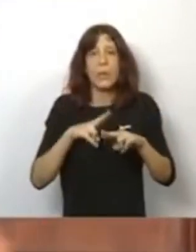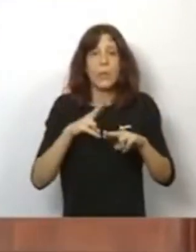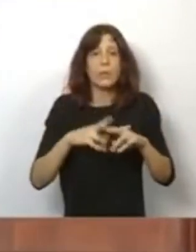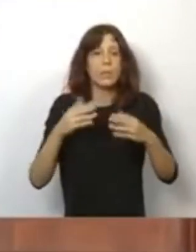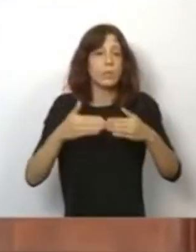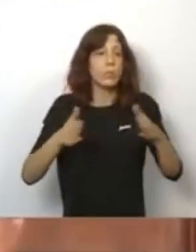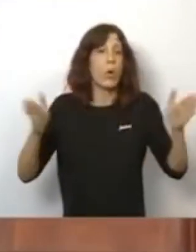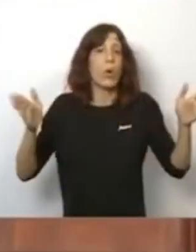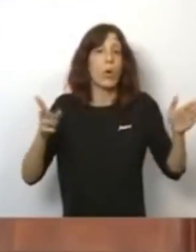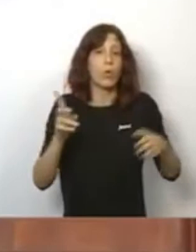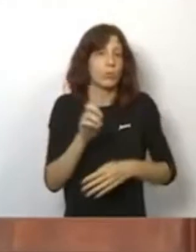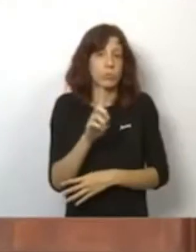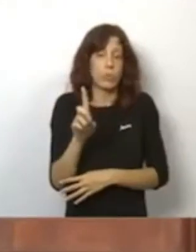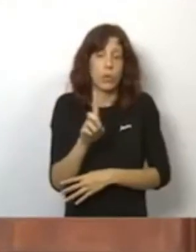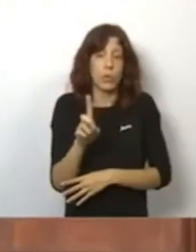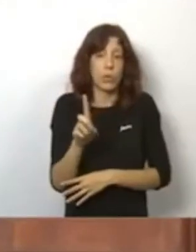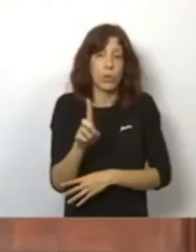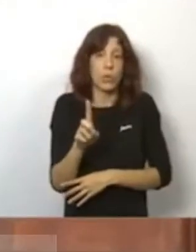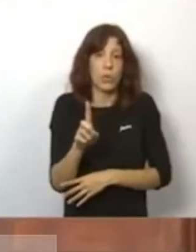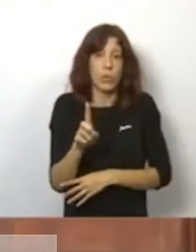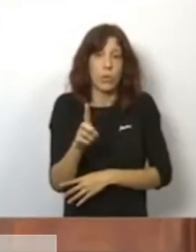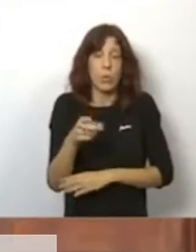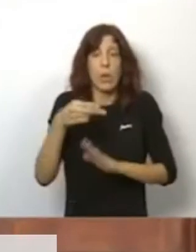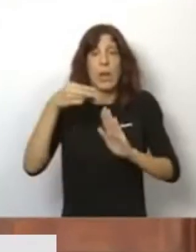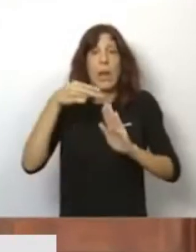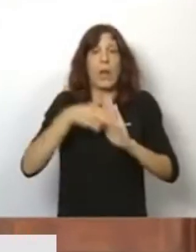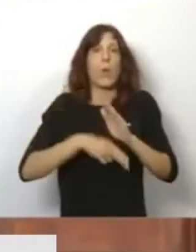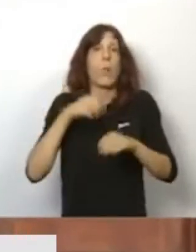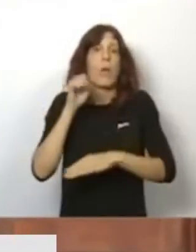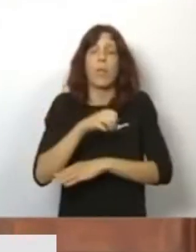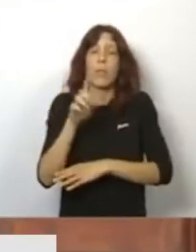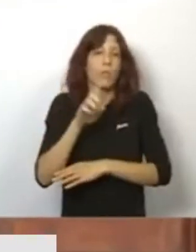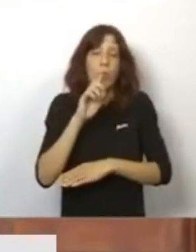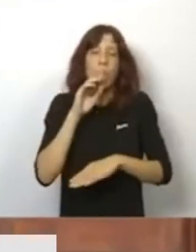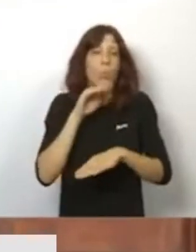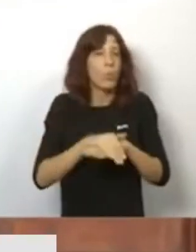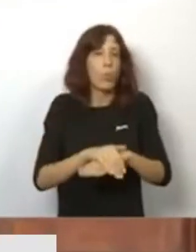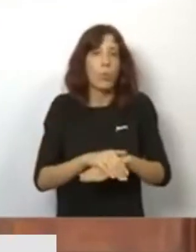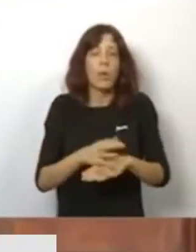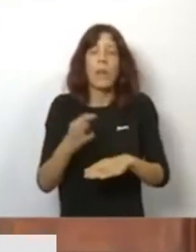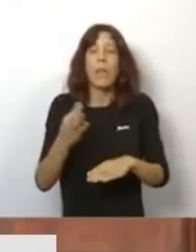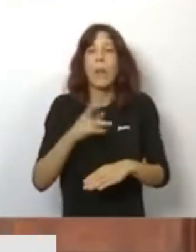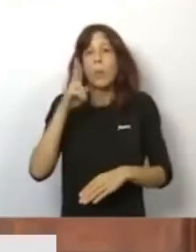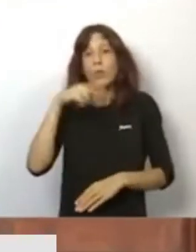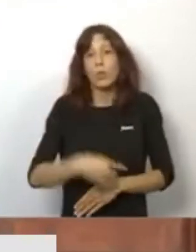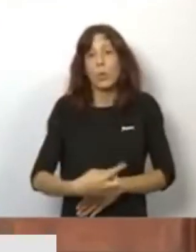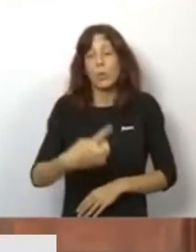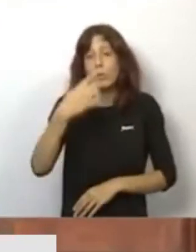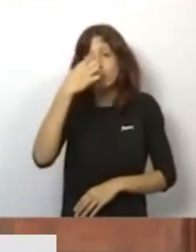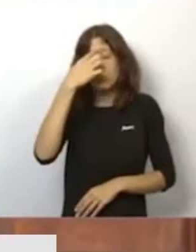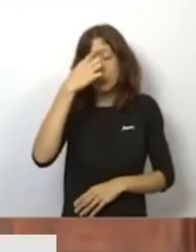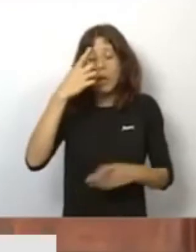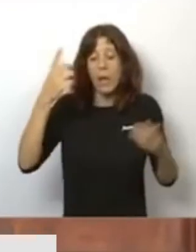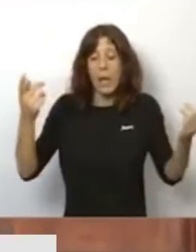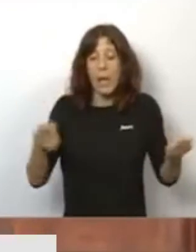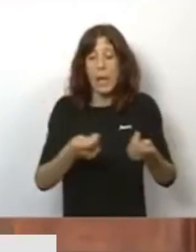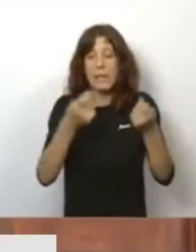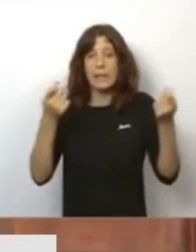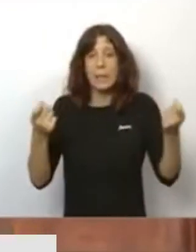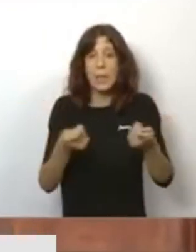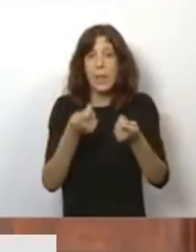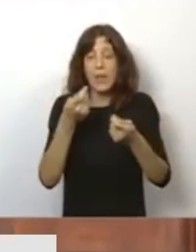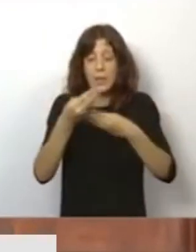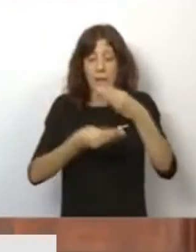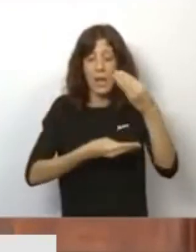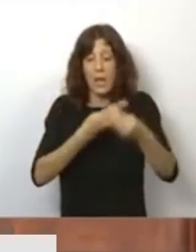abiertas como para saltarnos esas normas. Tenemos que tener en cuenta que las actividades que se puedan llevar a